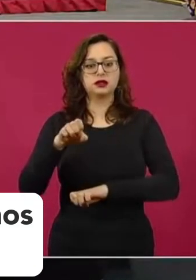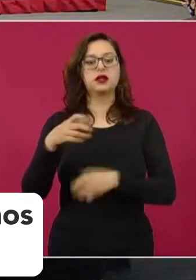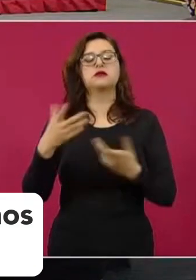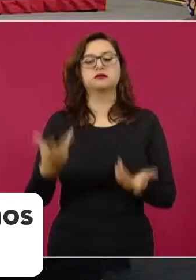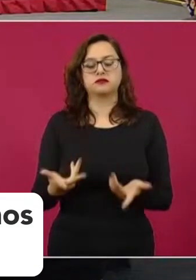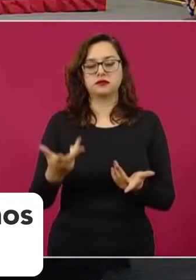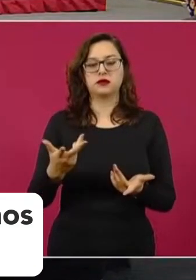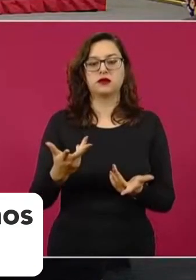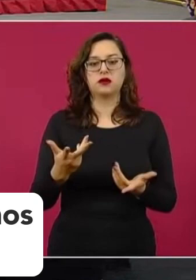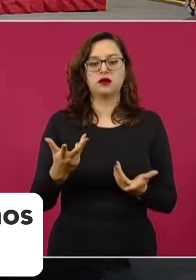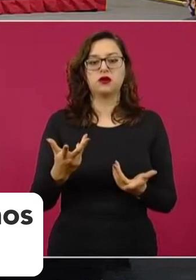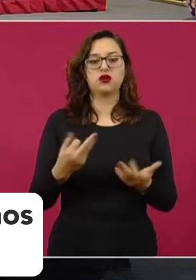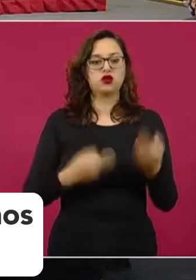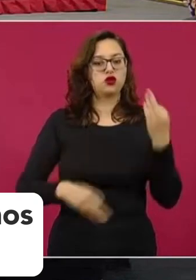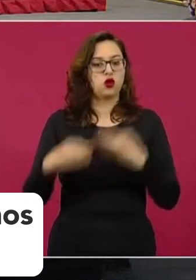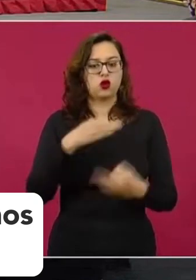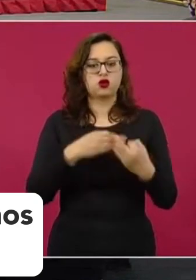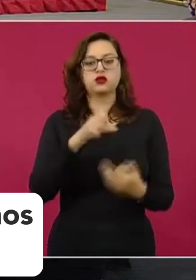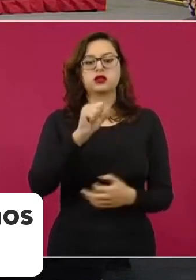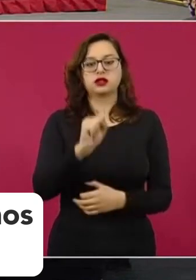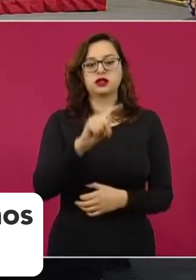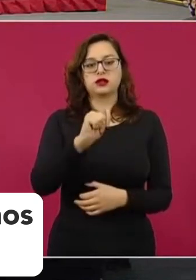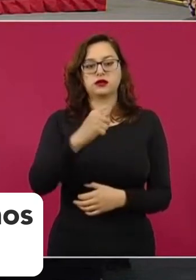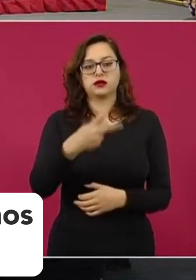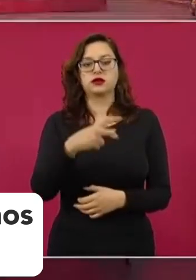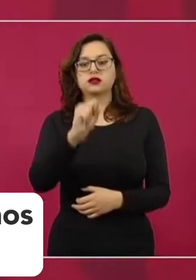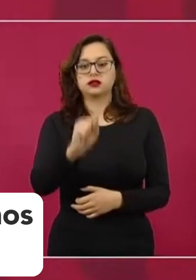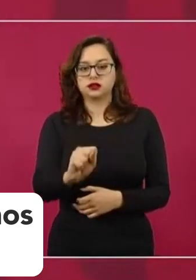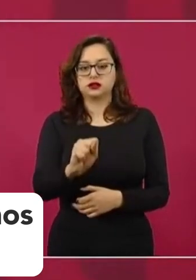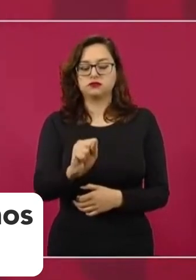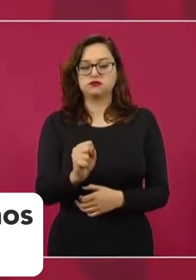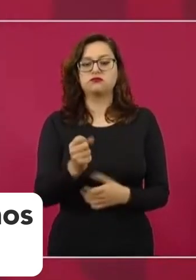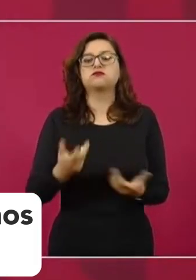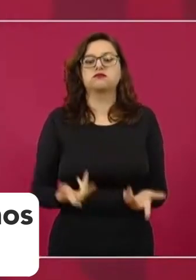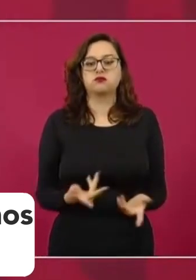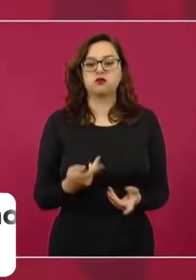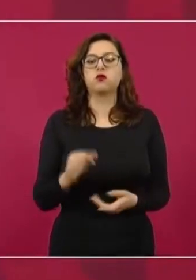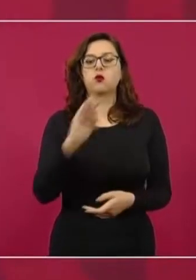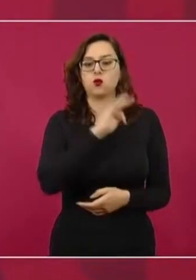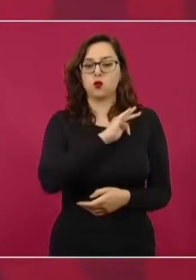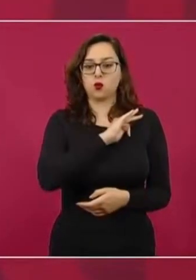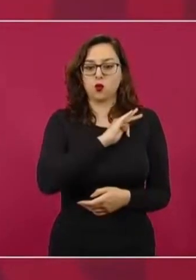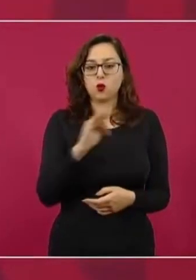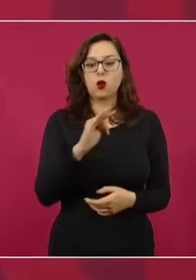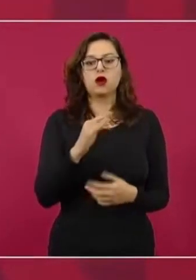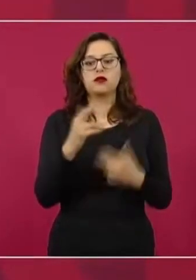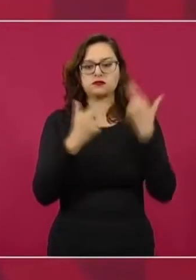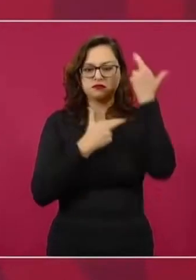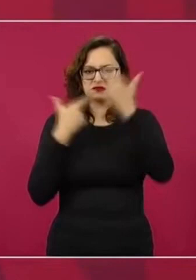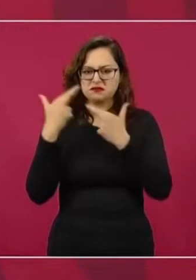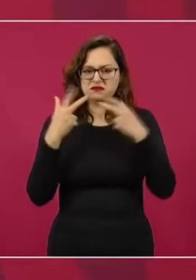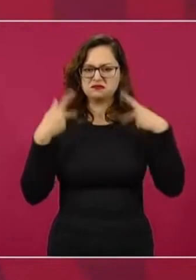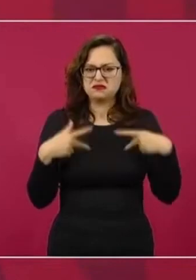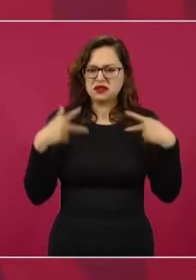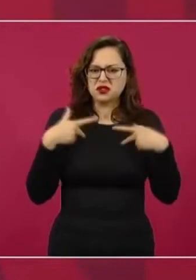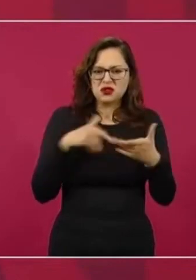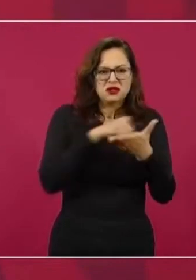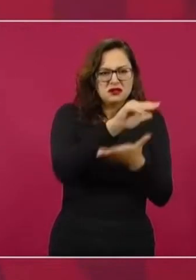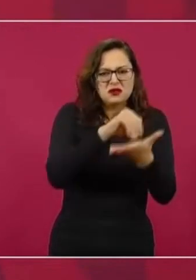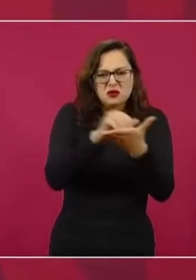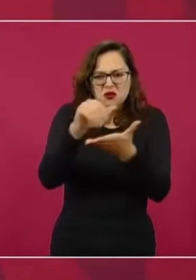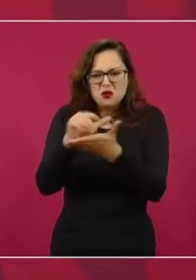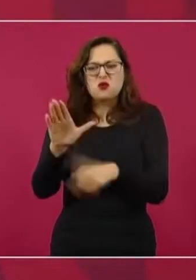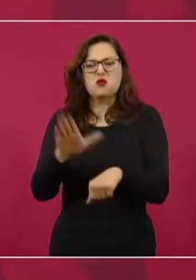y la Secretaría de Trabajo nos ayuda a revisar todos los despidos injustificados, las